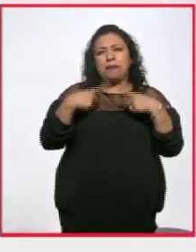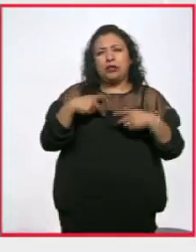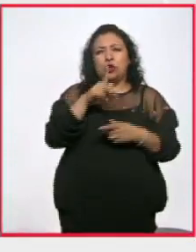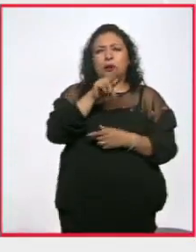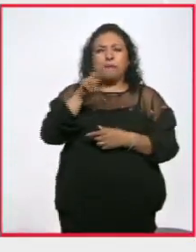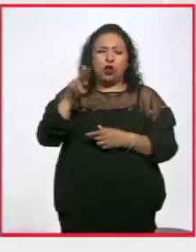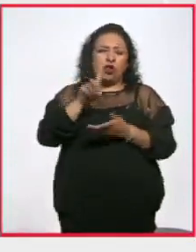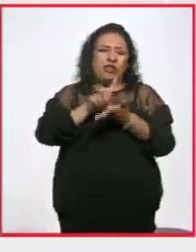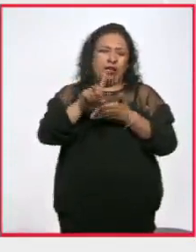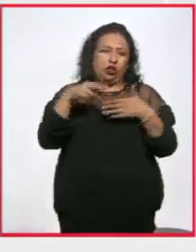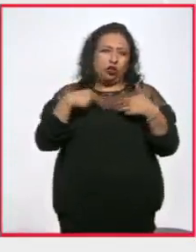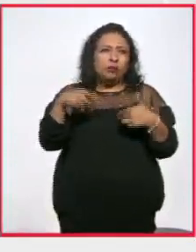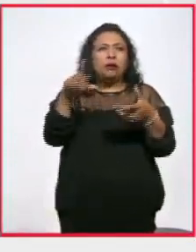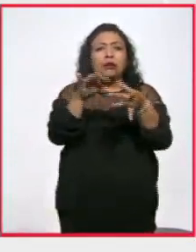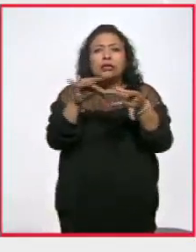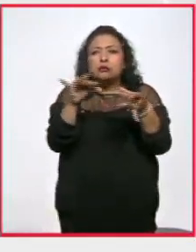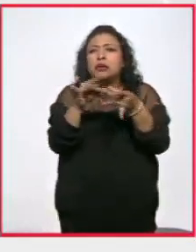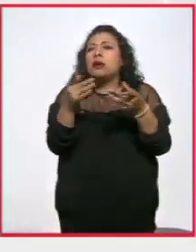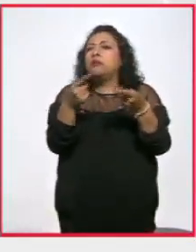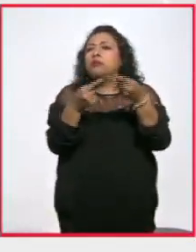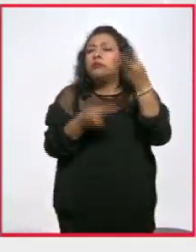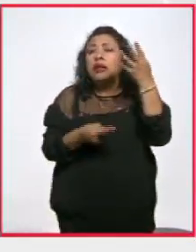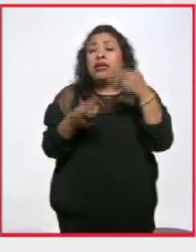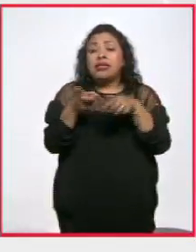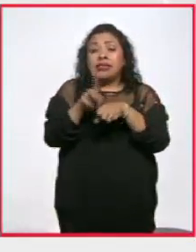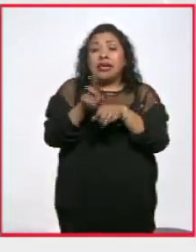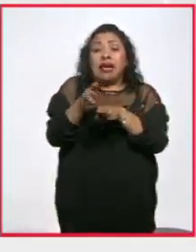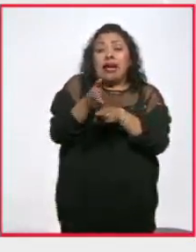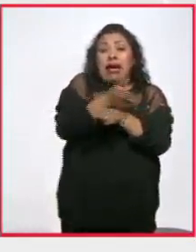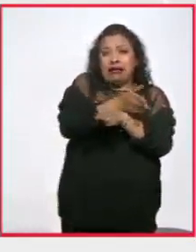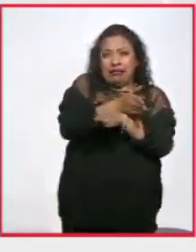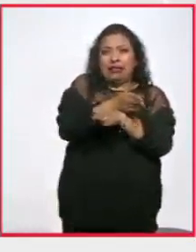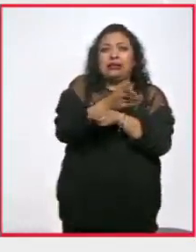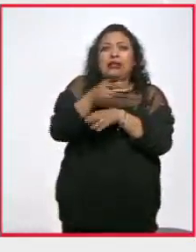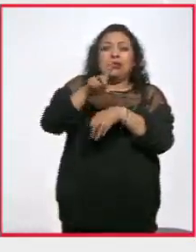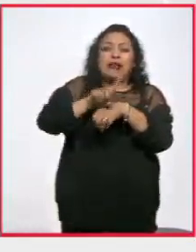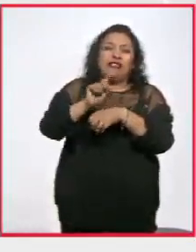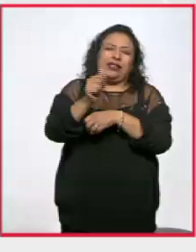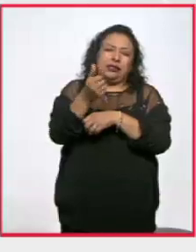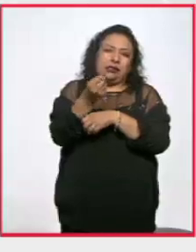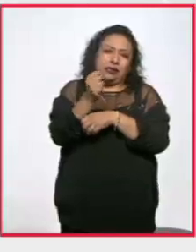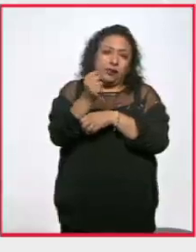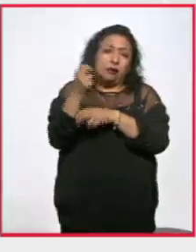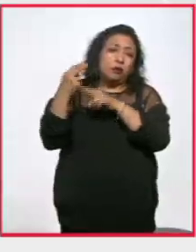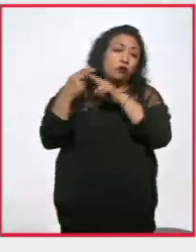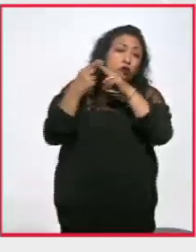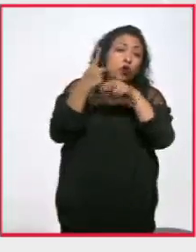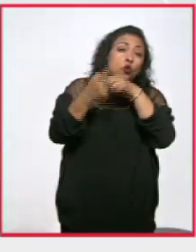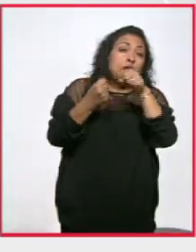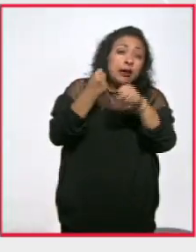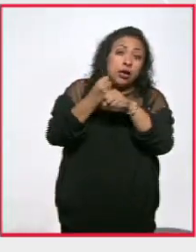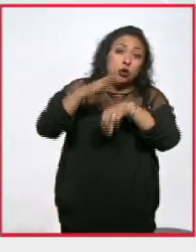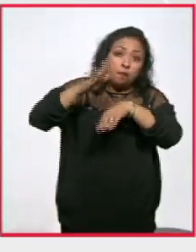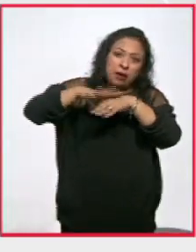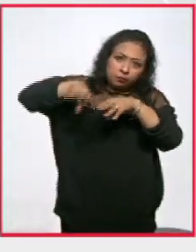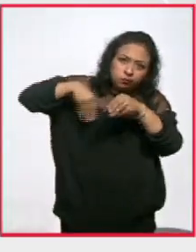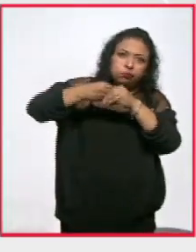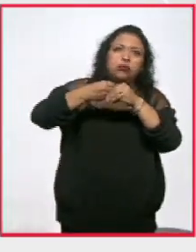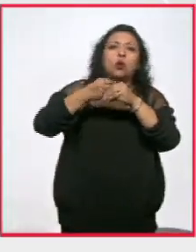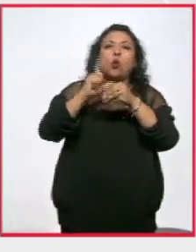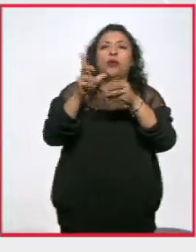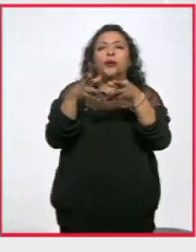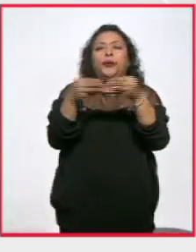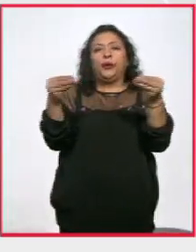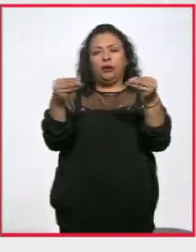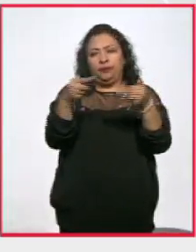Derechos Humanos, para explicar el caso un par de días antes de este 26 de septiembre, que se cumple un año más de esta desaparición